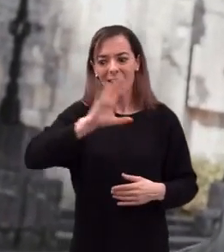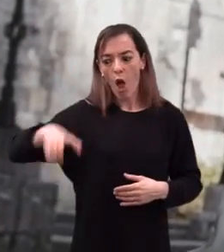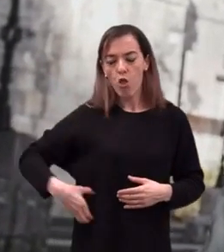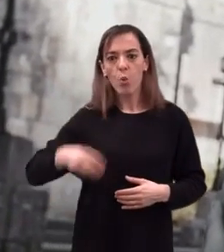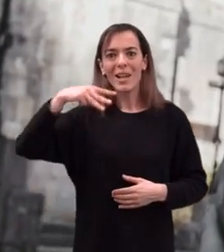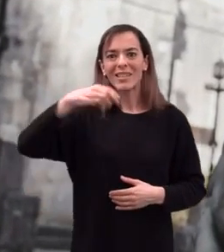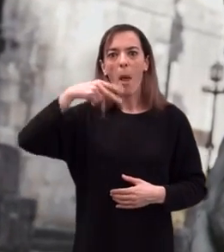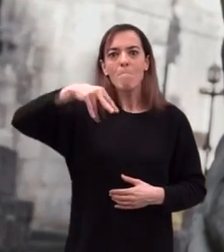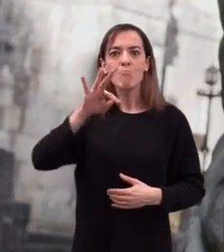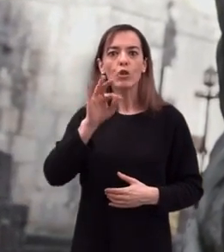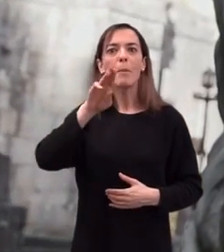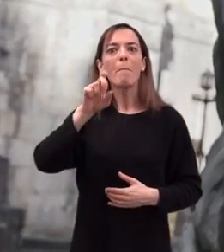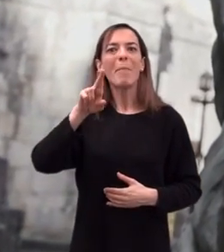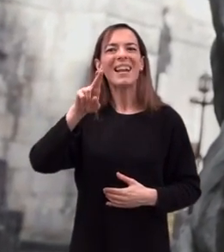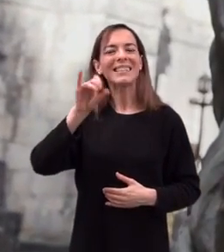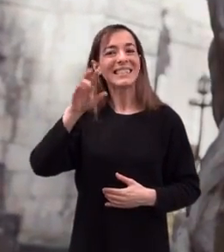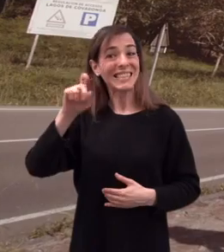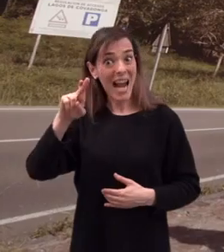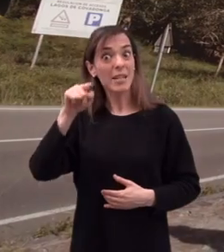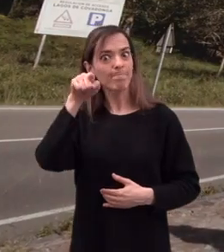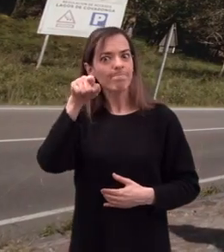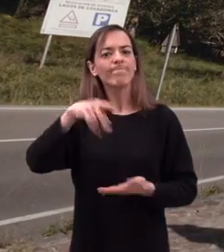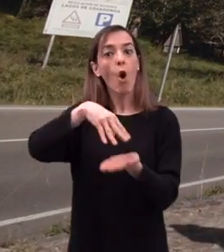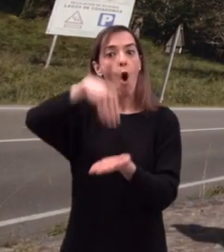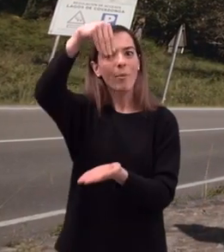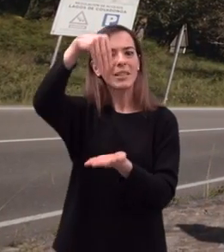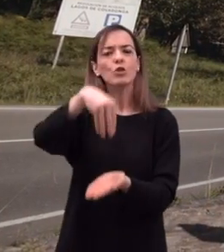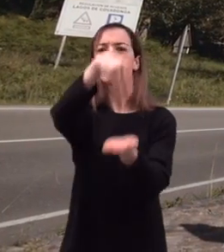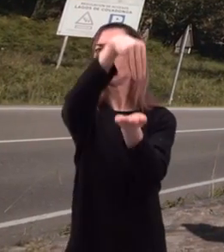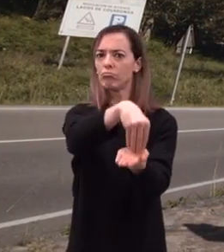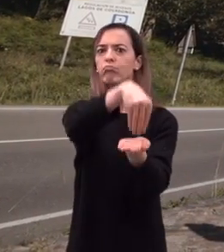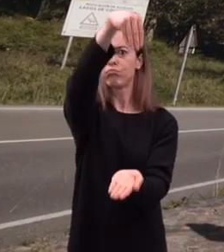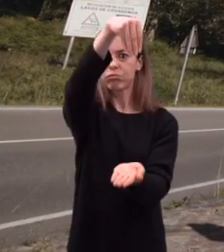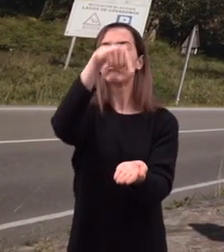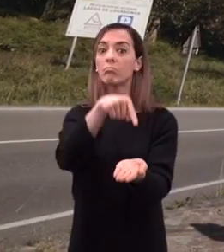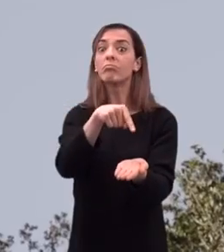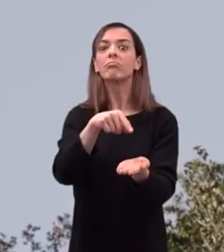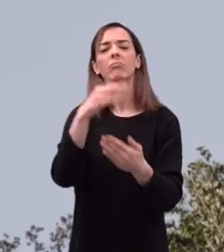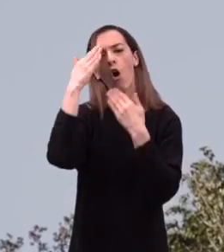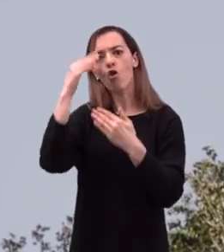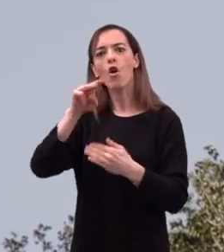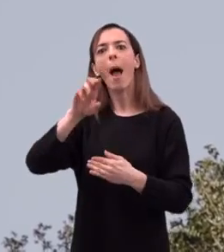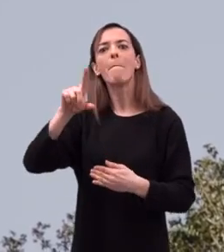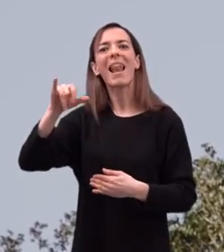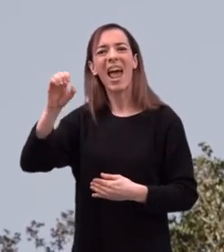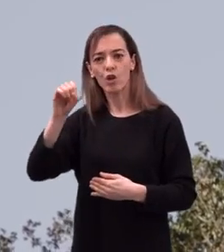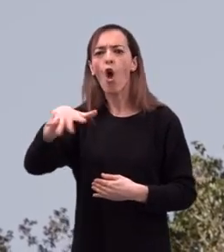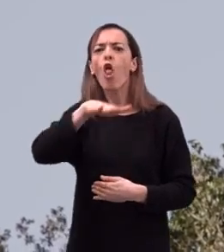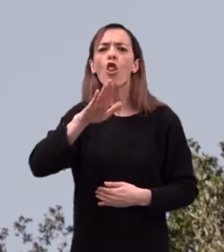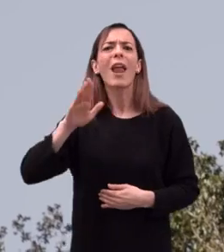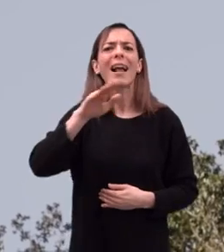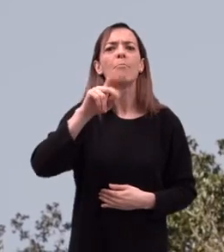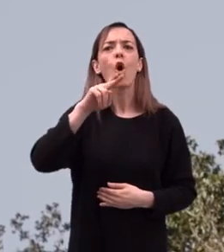la visita de los duques de Montpensier, que colocaron un obelisco en honor de Pelayo en el campo de Repelao.